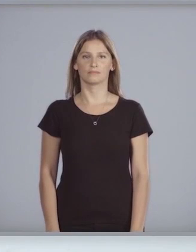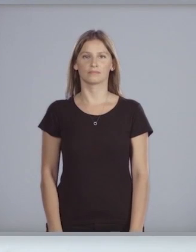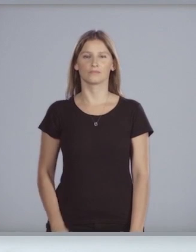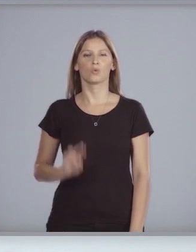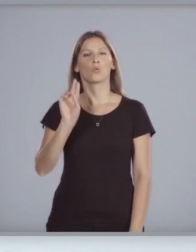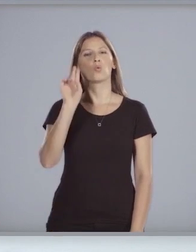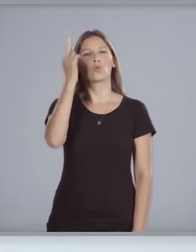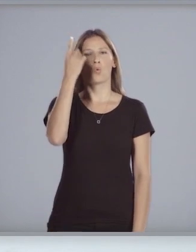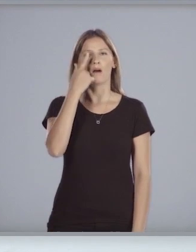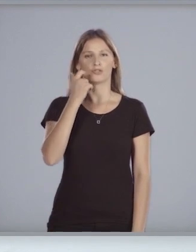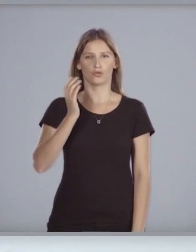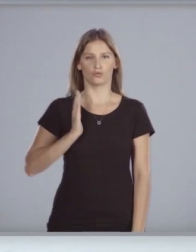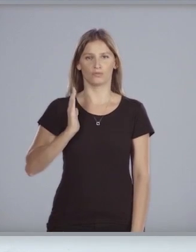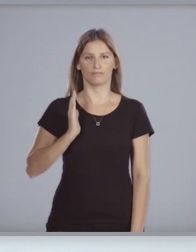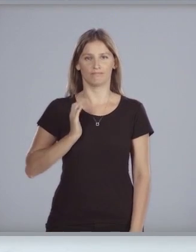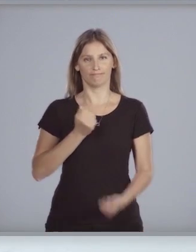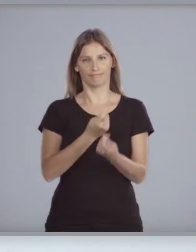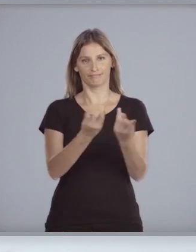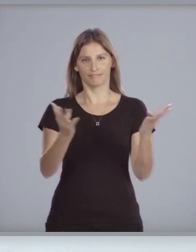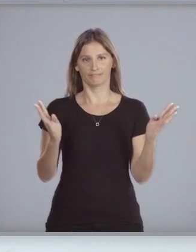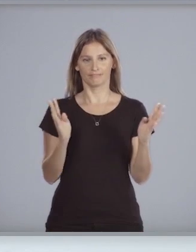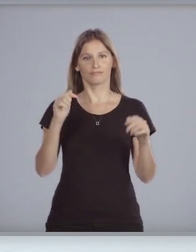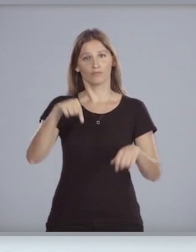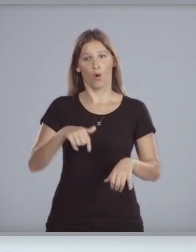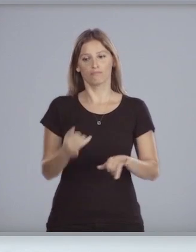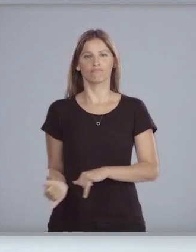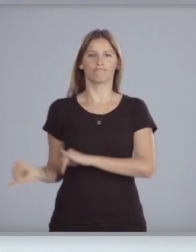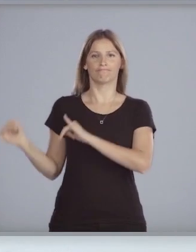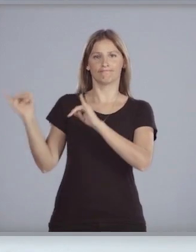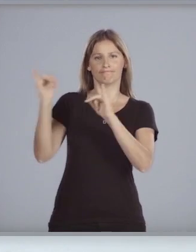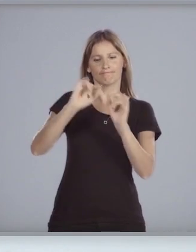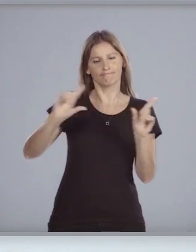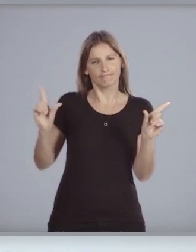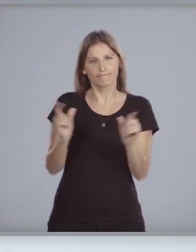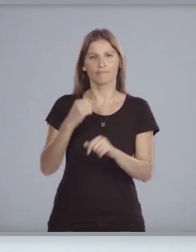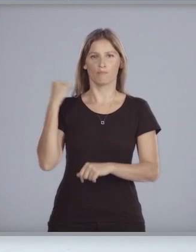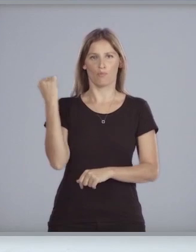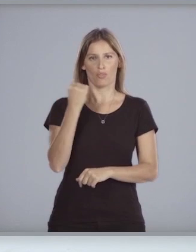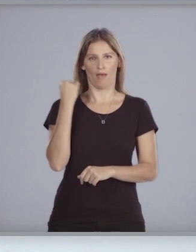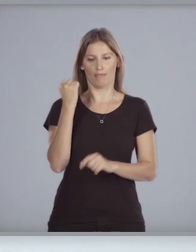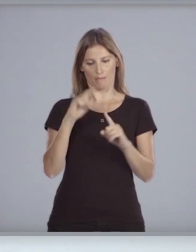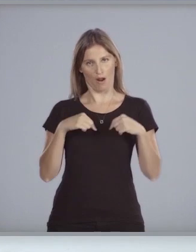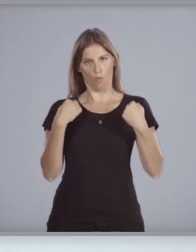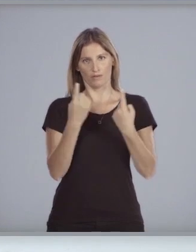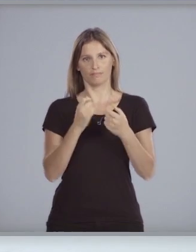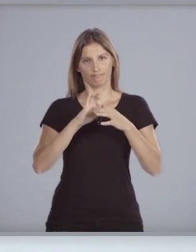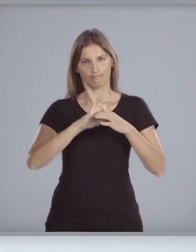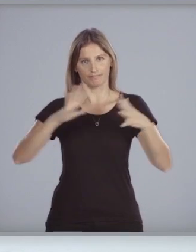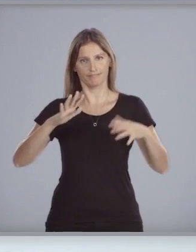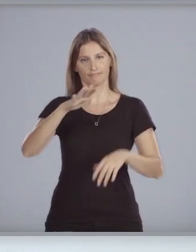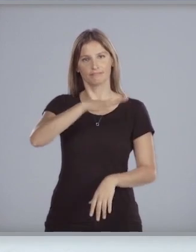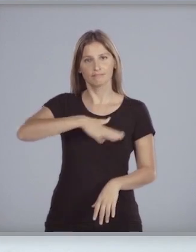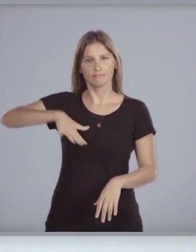Uruguayas y uruguayos, estamos cerrando una jornada relevante para nuestra democracia.